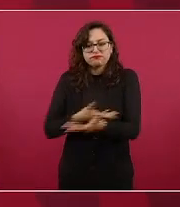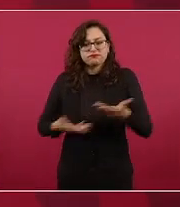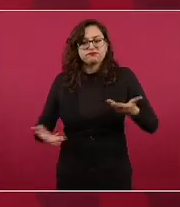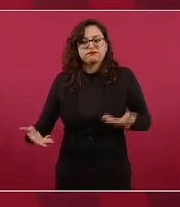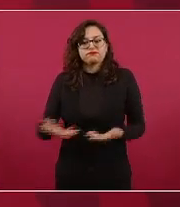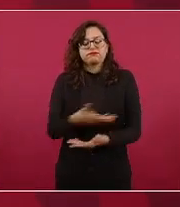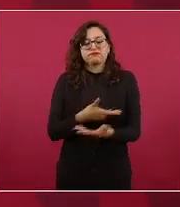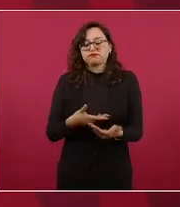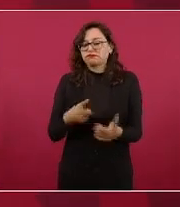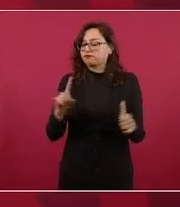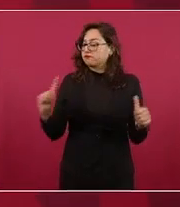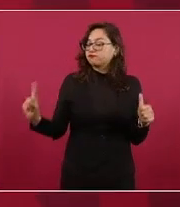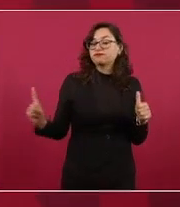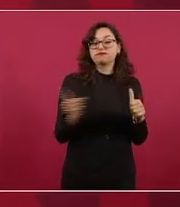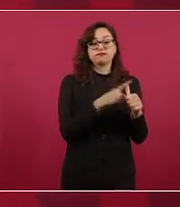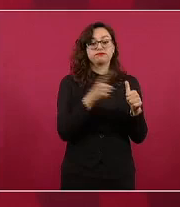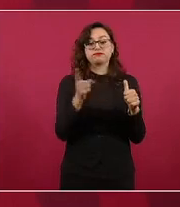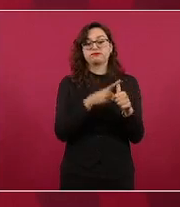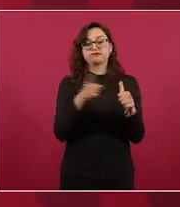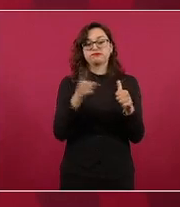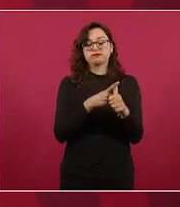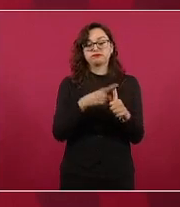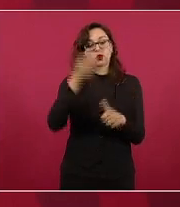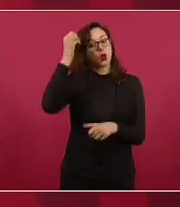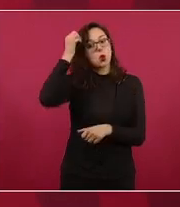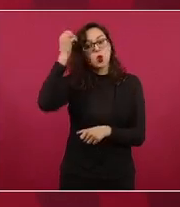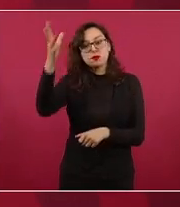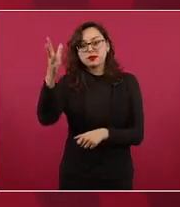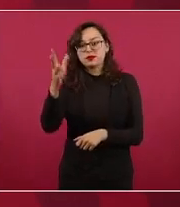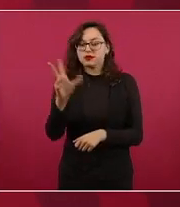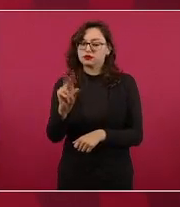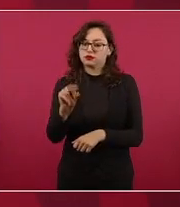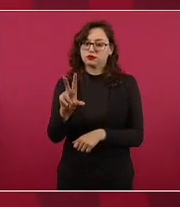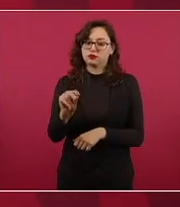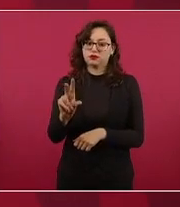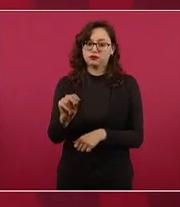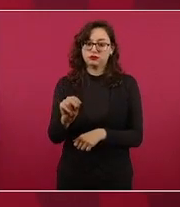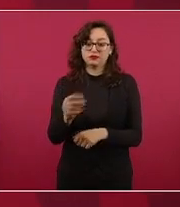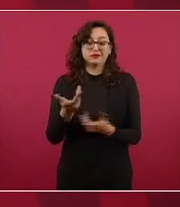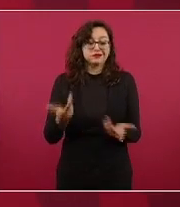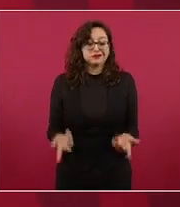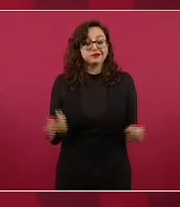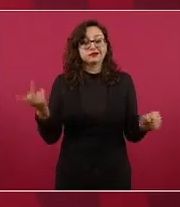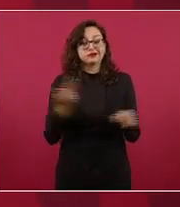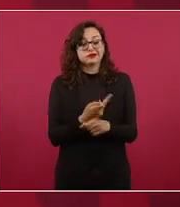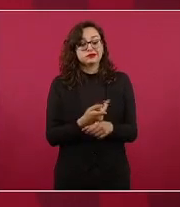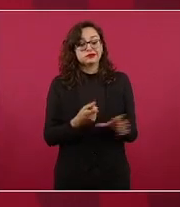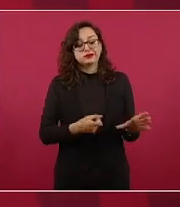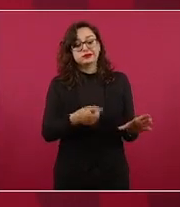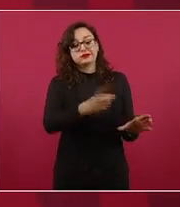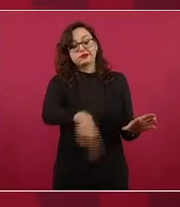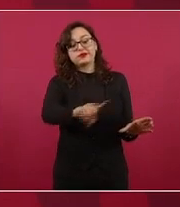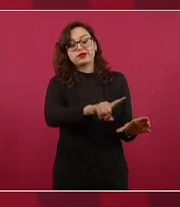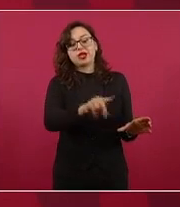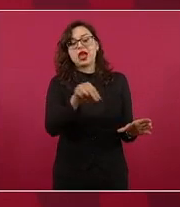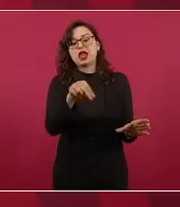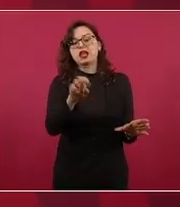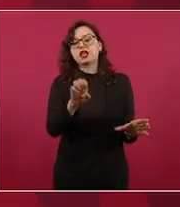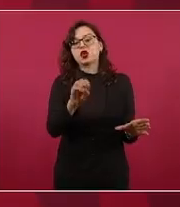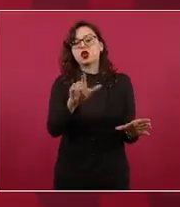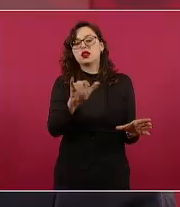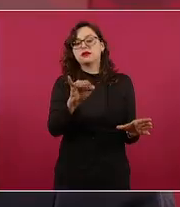los neoliberales no piensan así recuerdo con mucho respeto